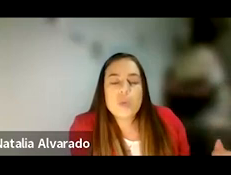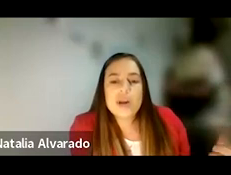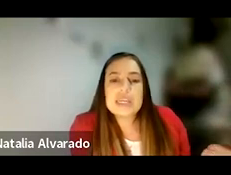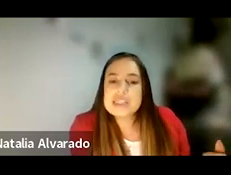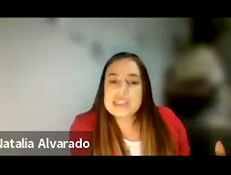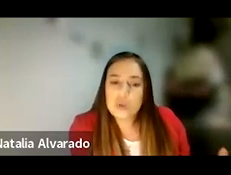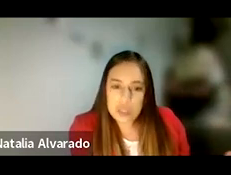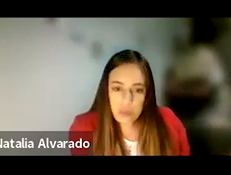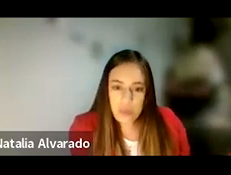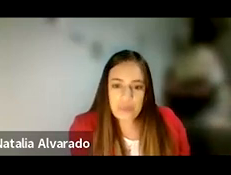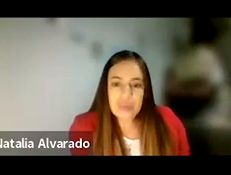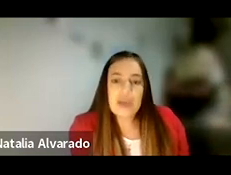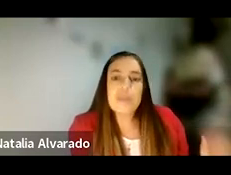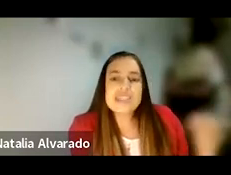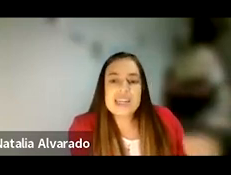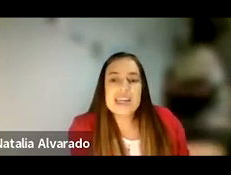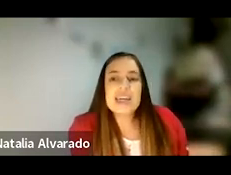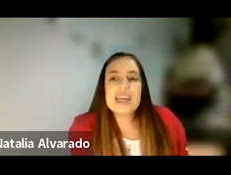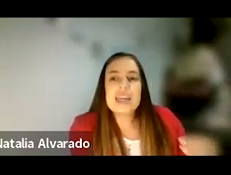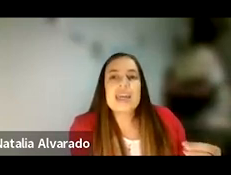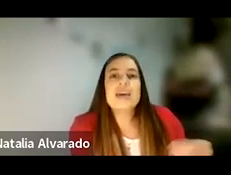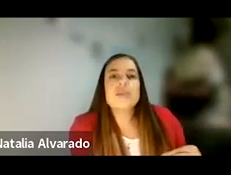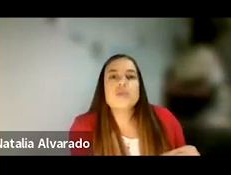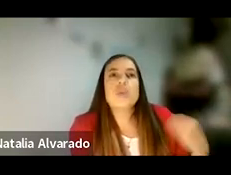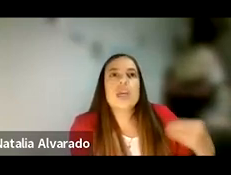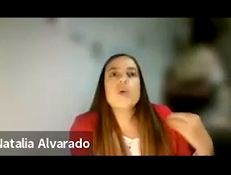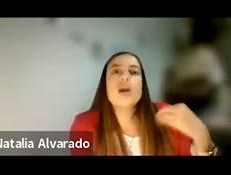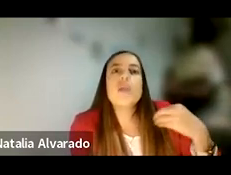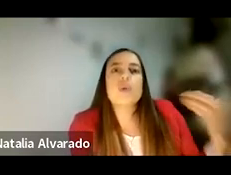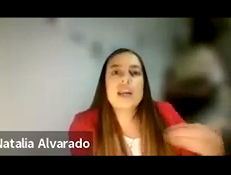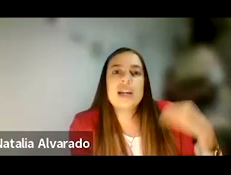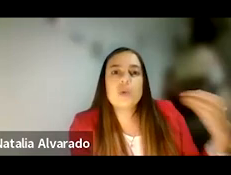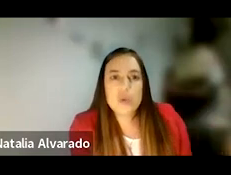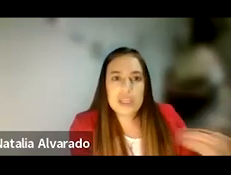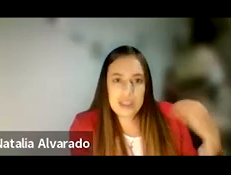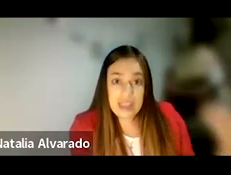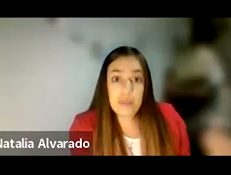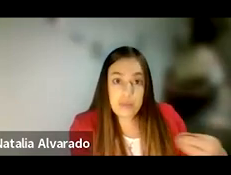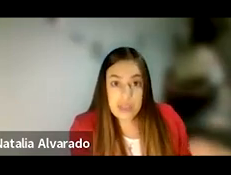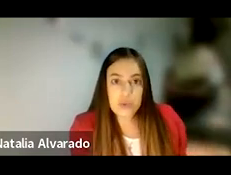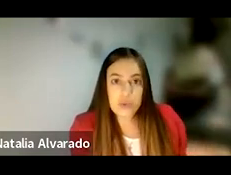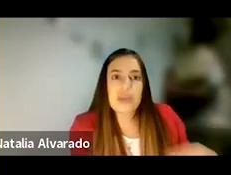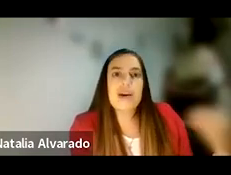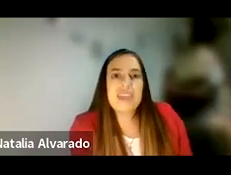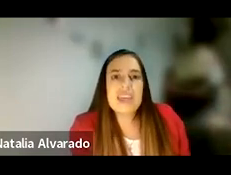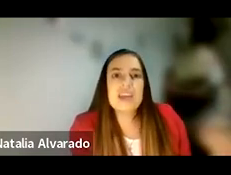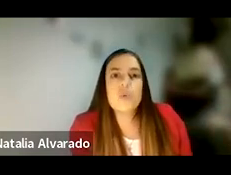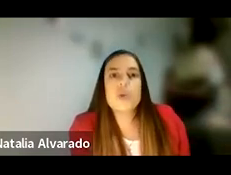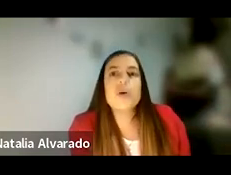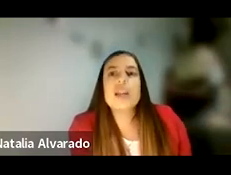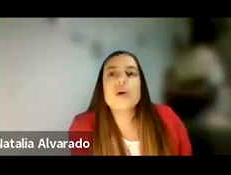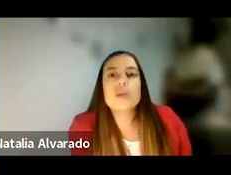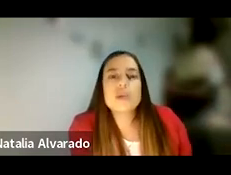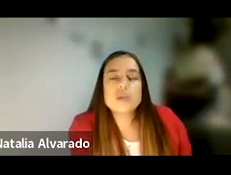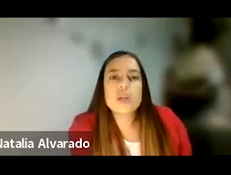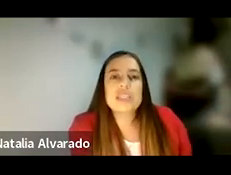como parte de ese estereotipo, también se cree que yo tengo el poder, la autoridad y el permiso de invadir el